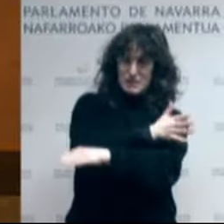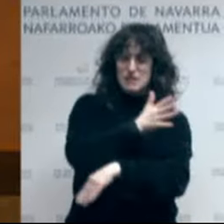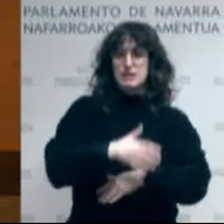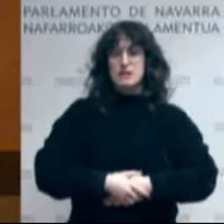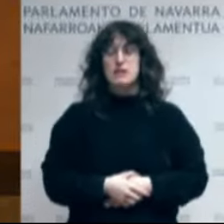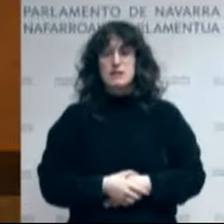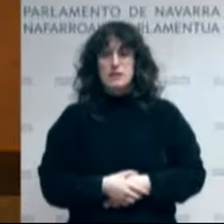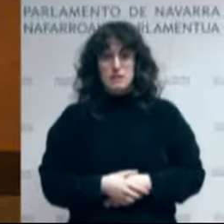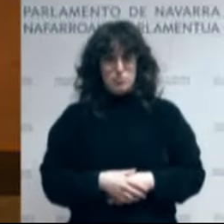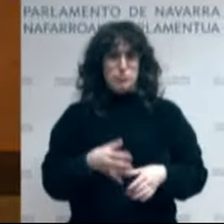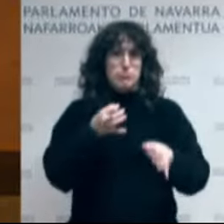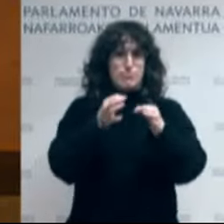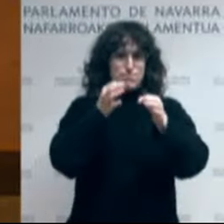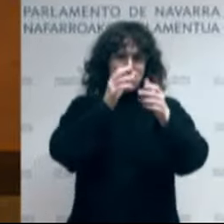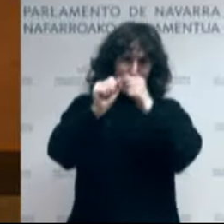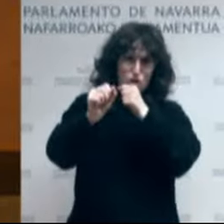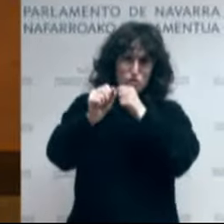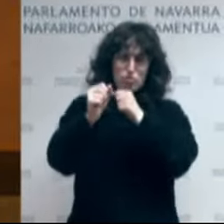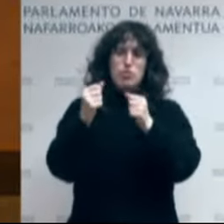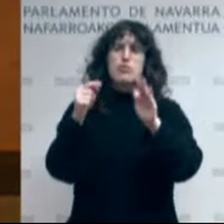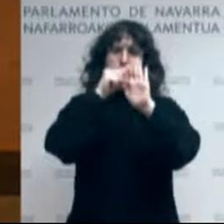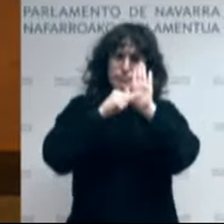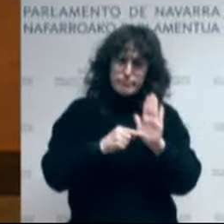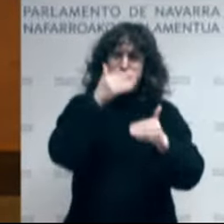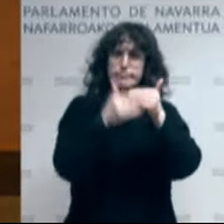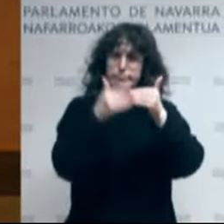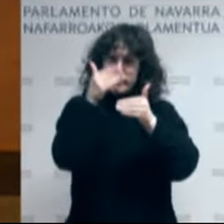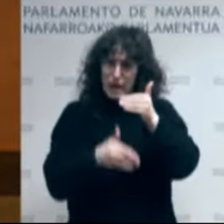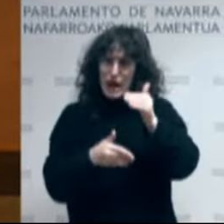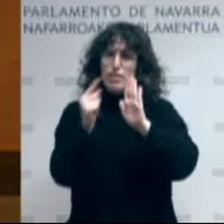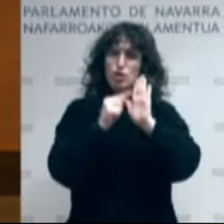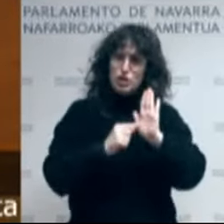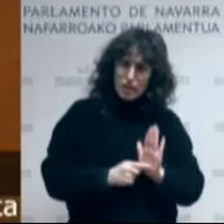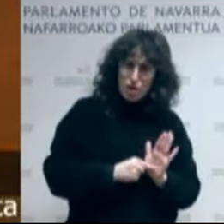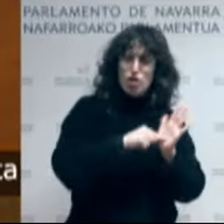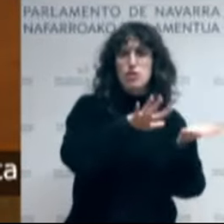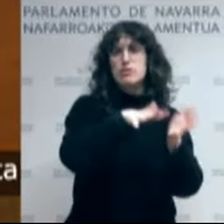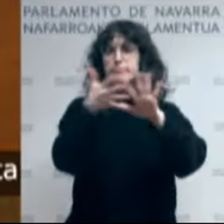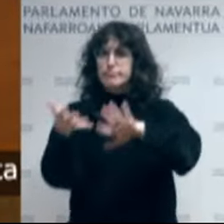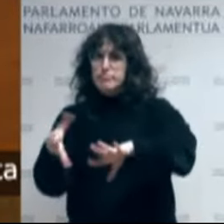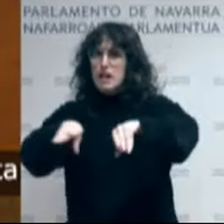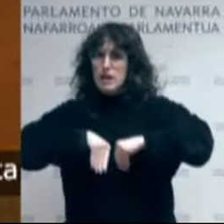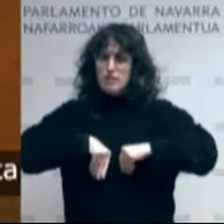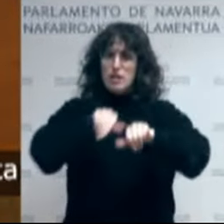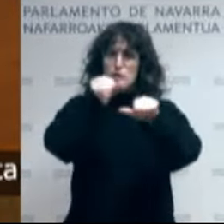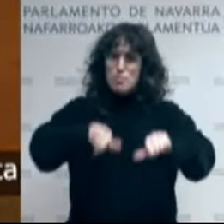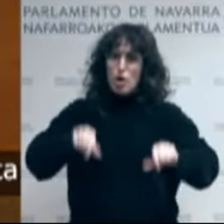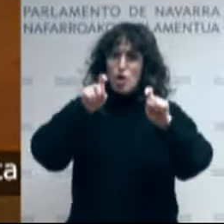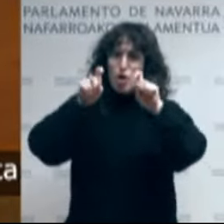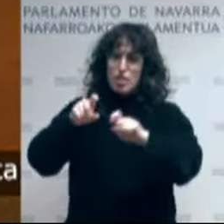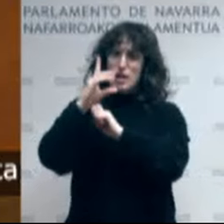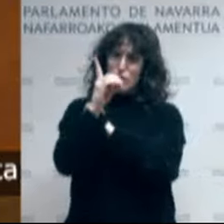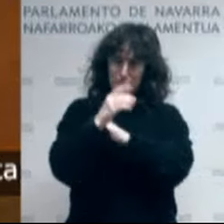epeak eta baldintzak ezagut daitezen. Udalen eta toki entitateen babesa